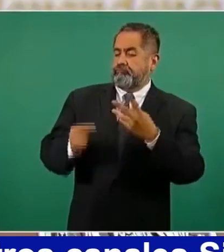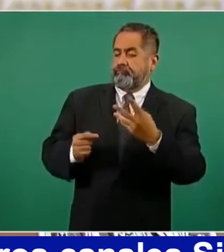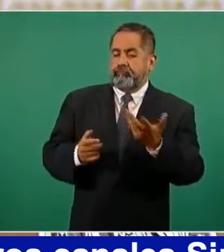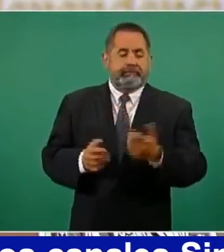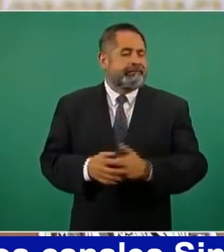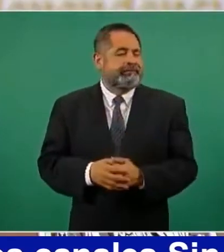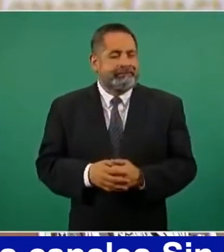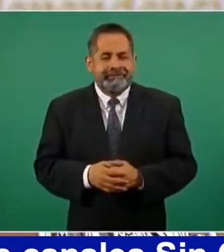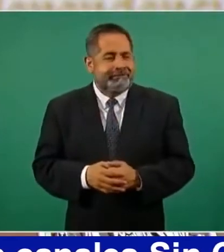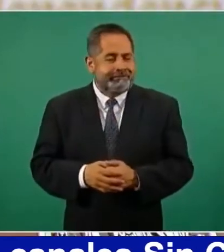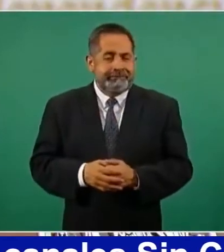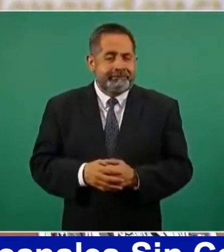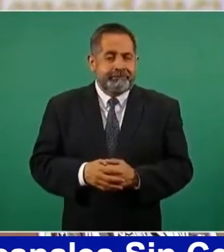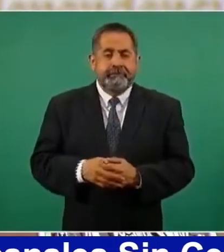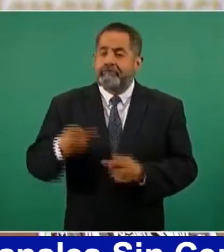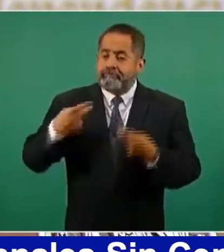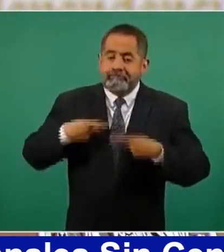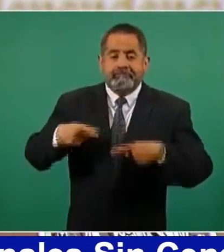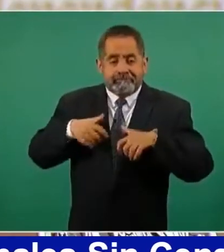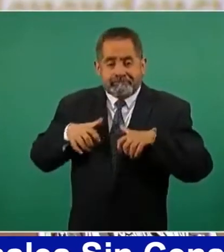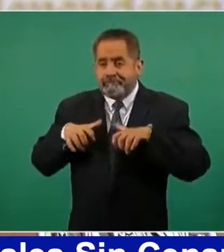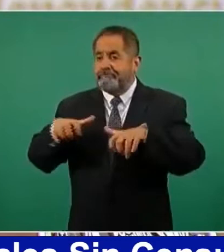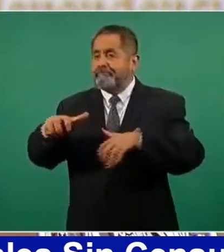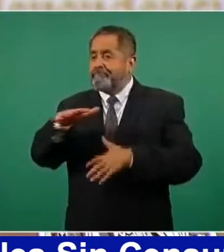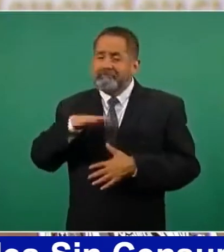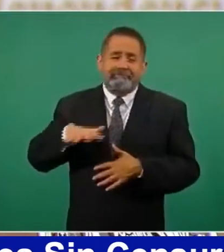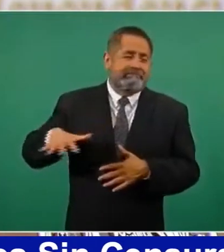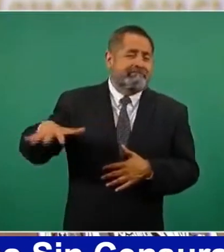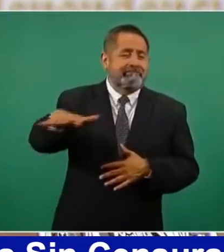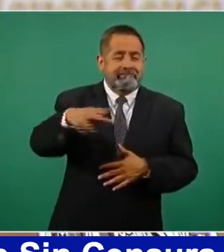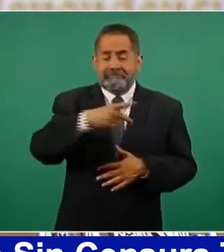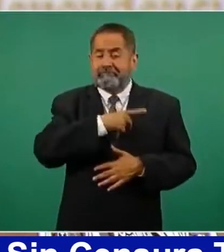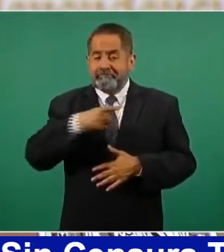Cuando es el pueblo el que elige libremente,